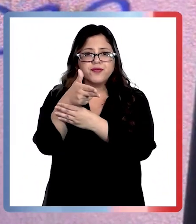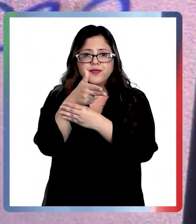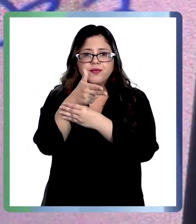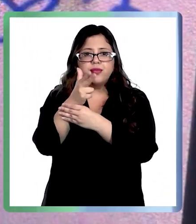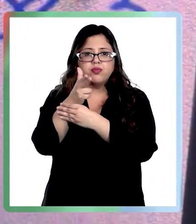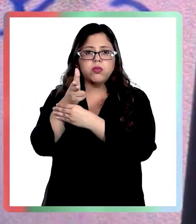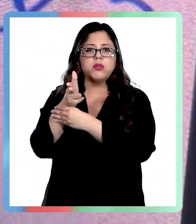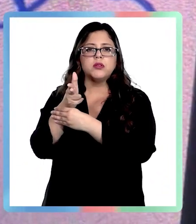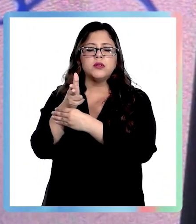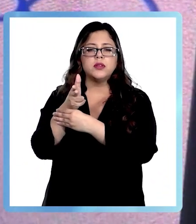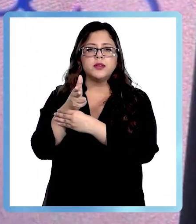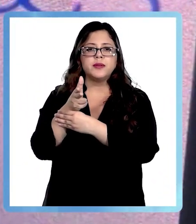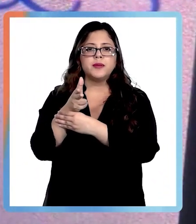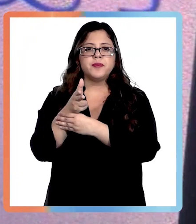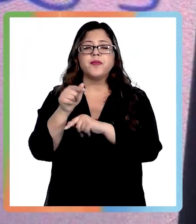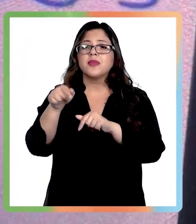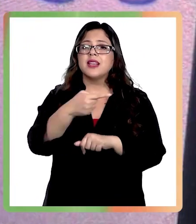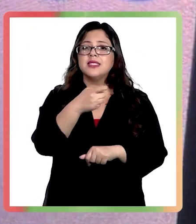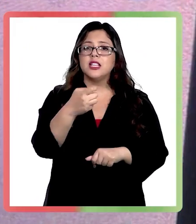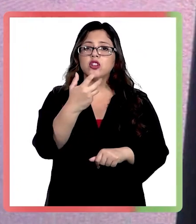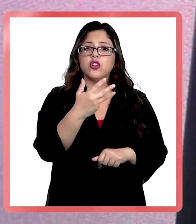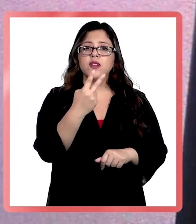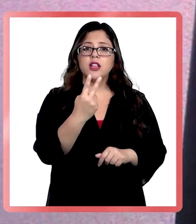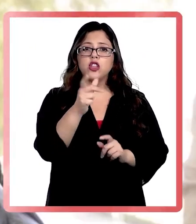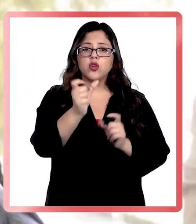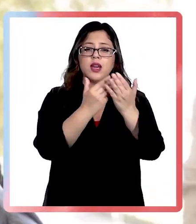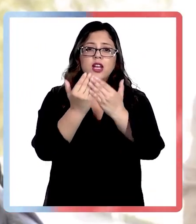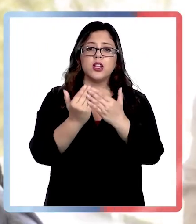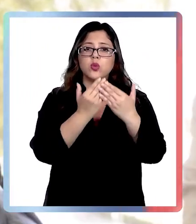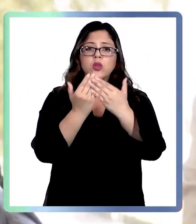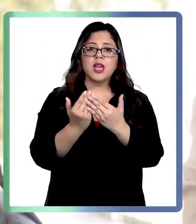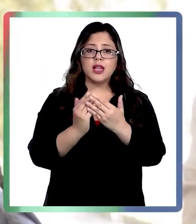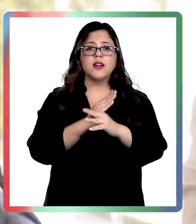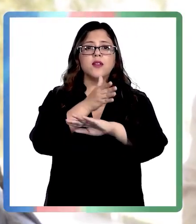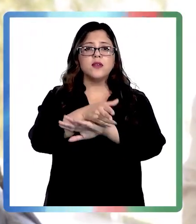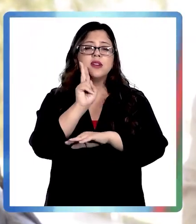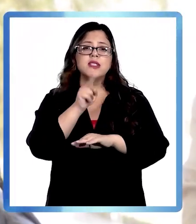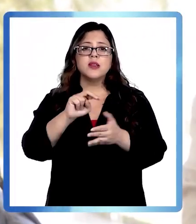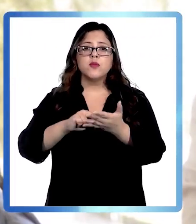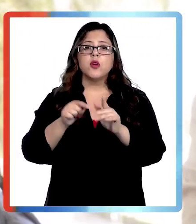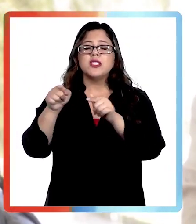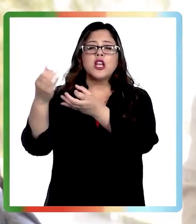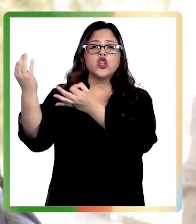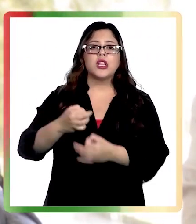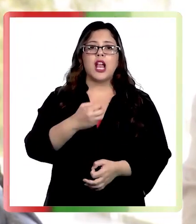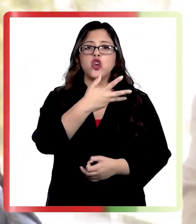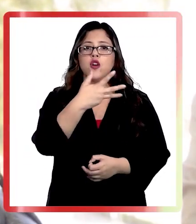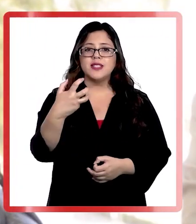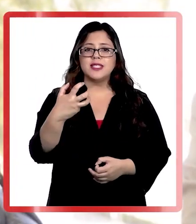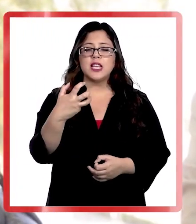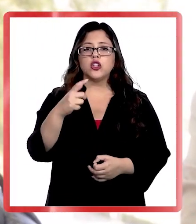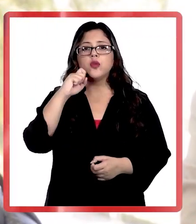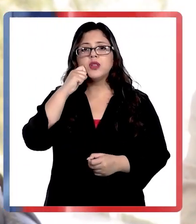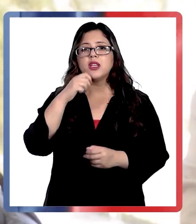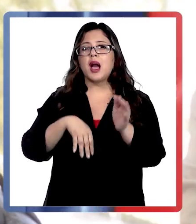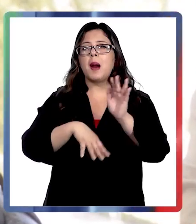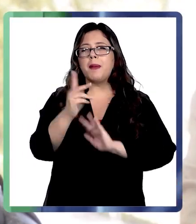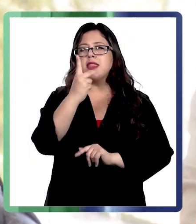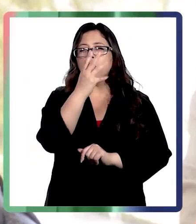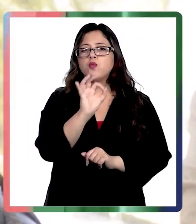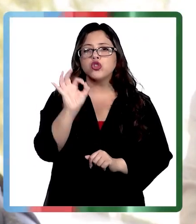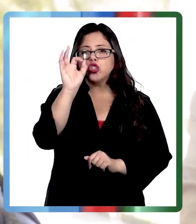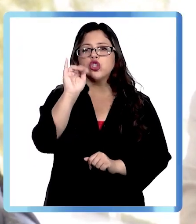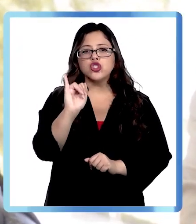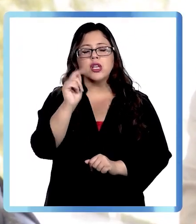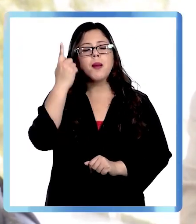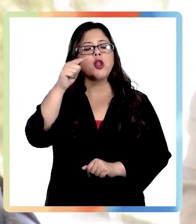Estamos hablando de 192 alumnos que asistieron sin ningún problema. De un total de 900. Es un poco más de alumnos, pero es que esto, miren,